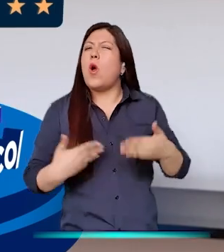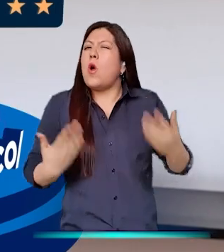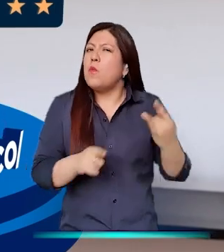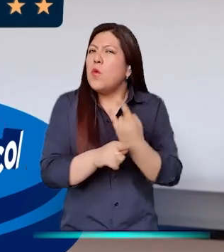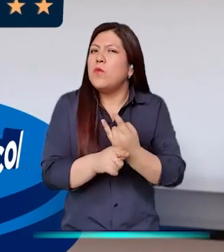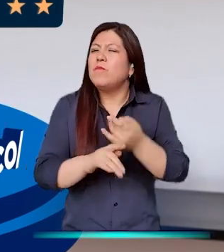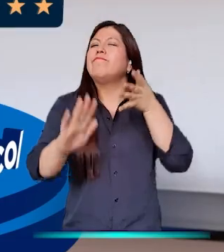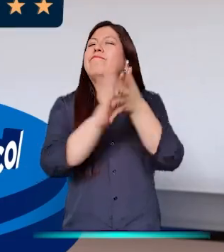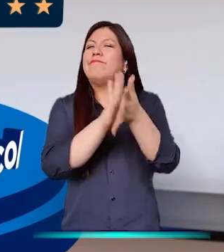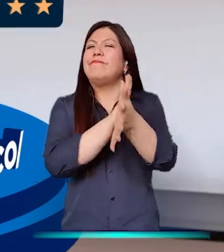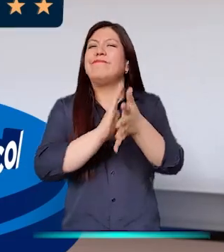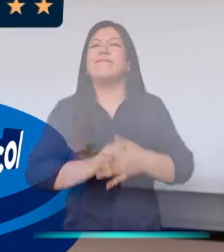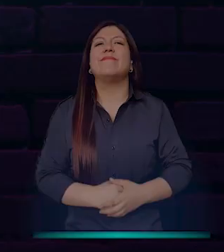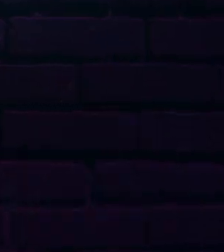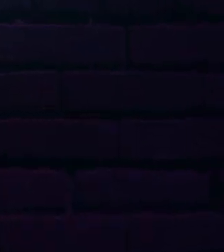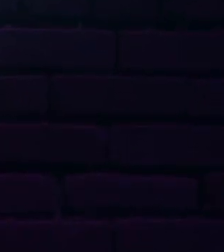se navega? La respuesta.